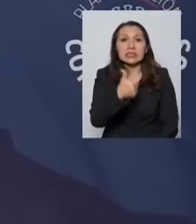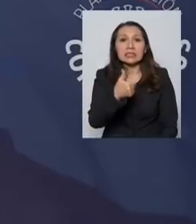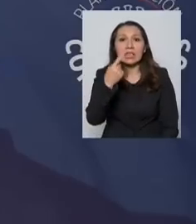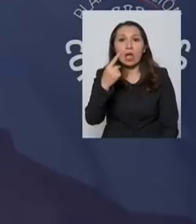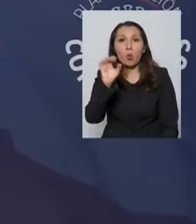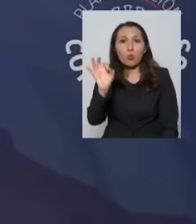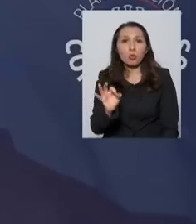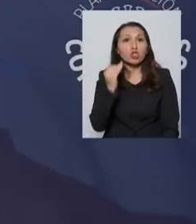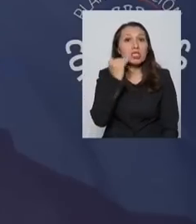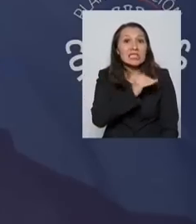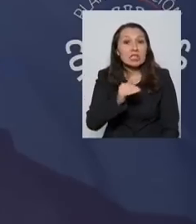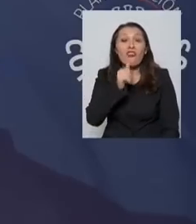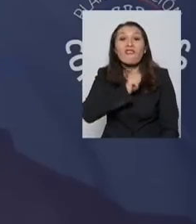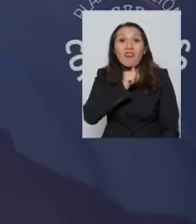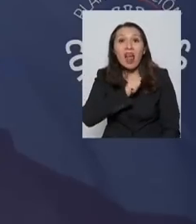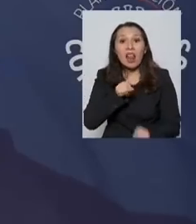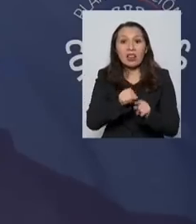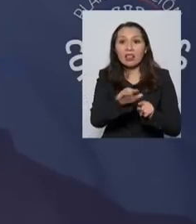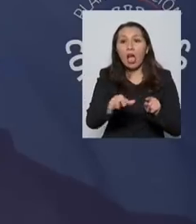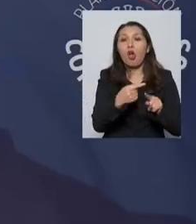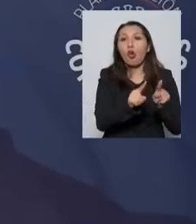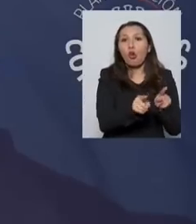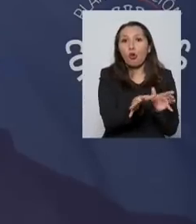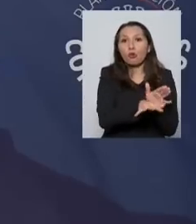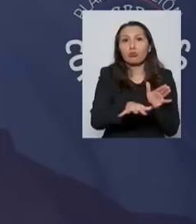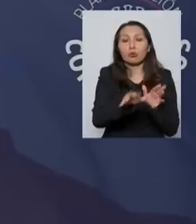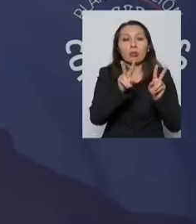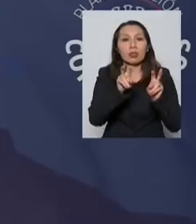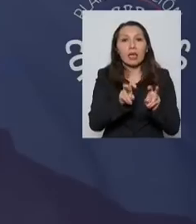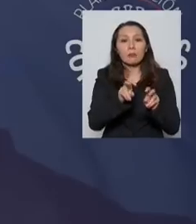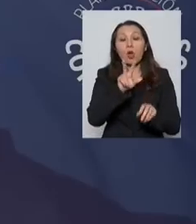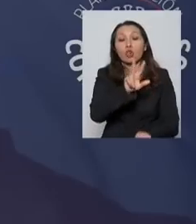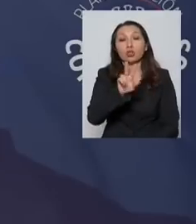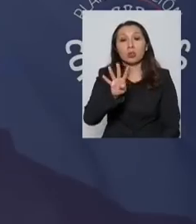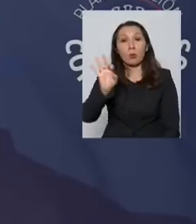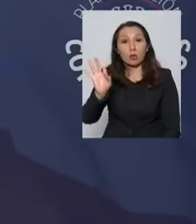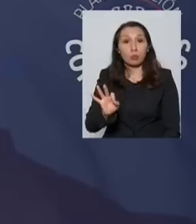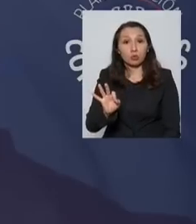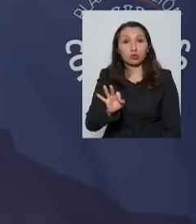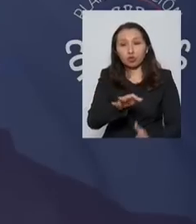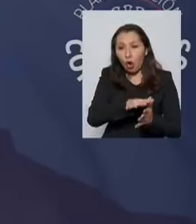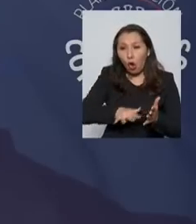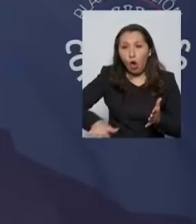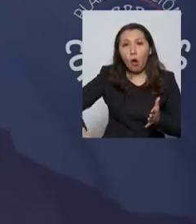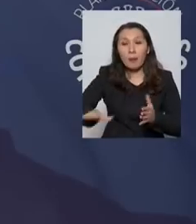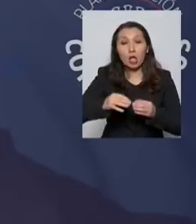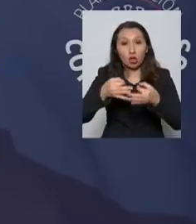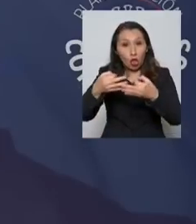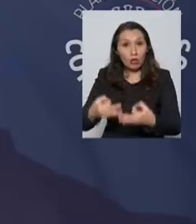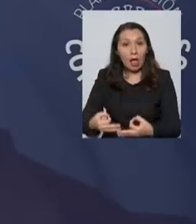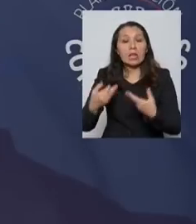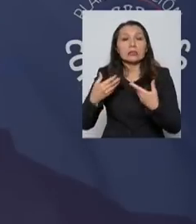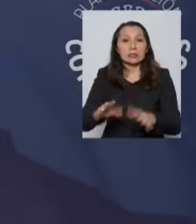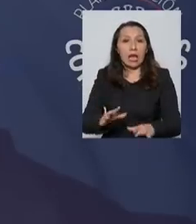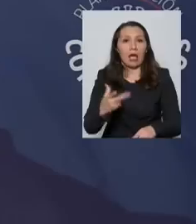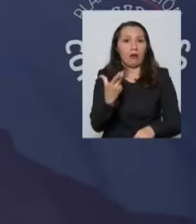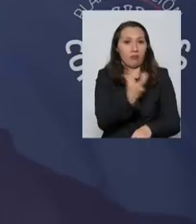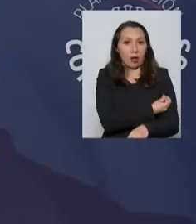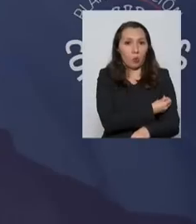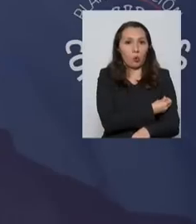% de los niños vacunados, en el contexto de que el 84% de la población total ya está